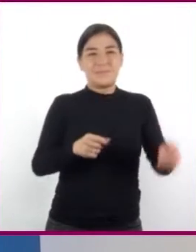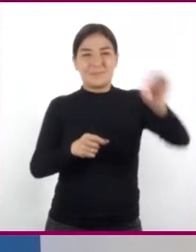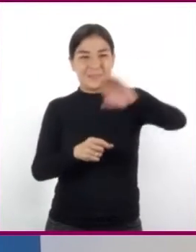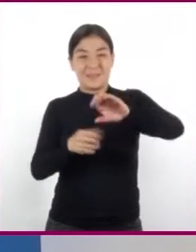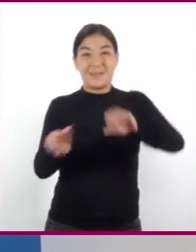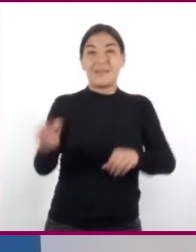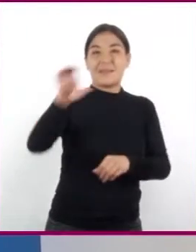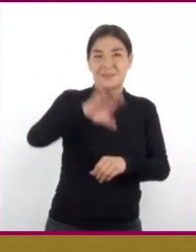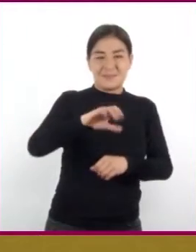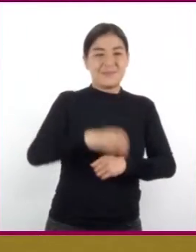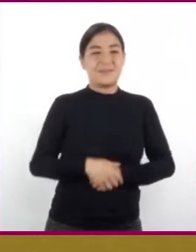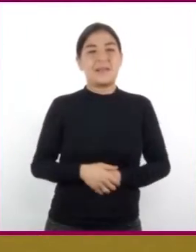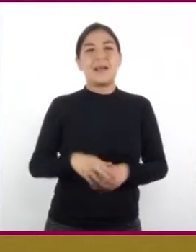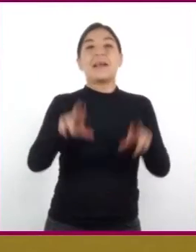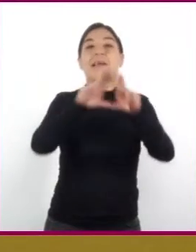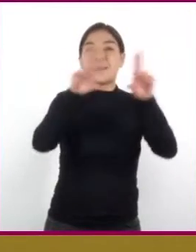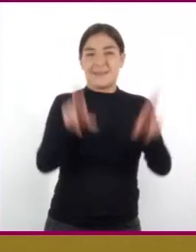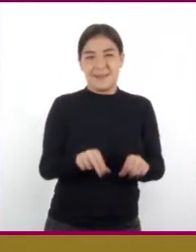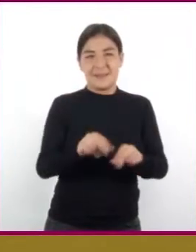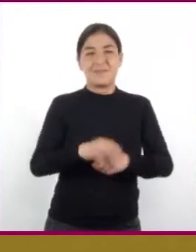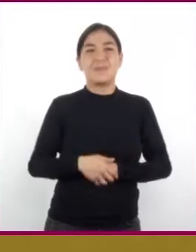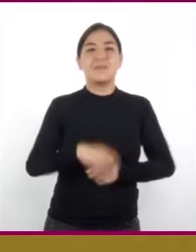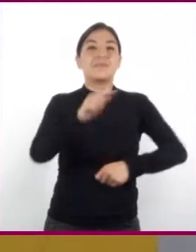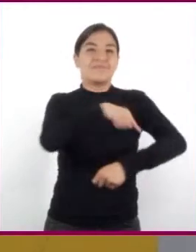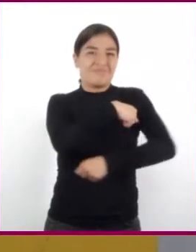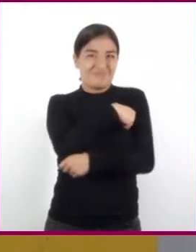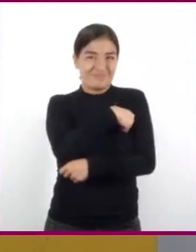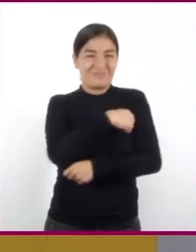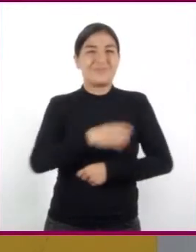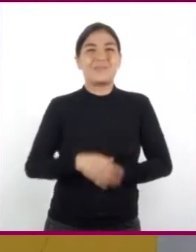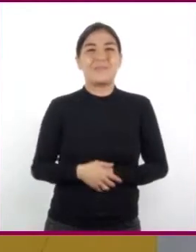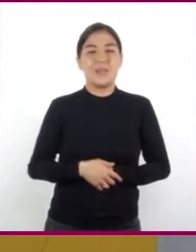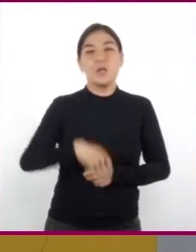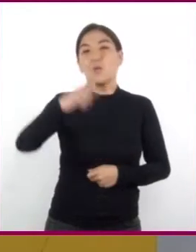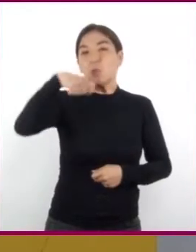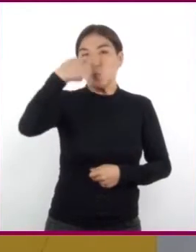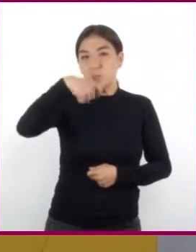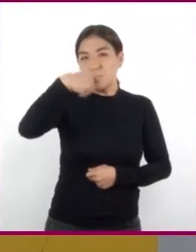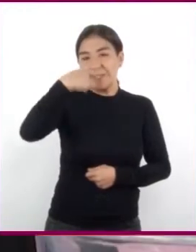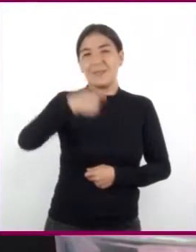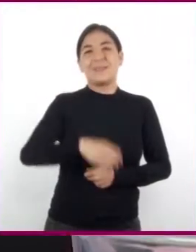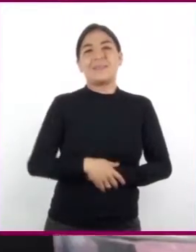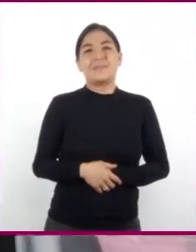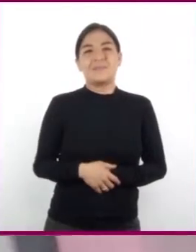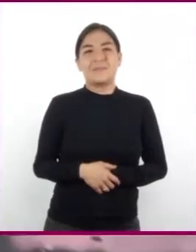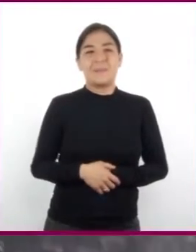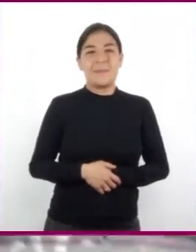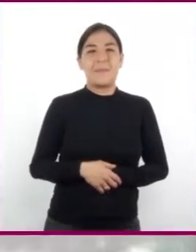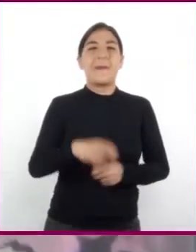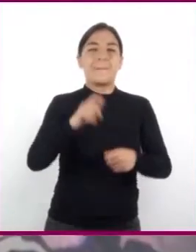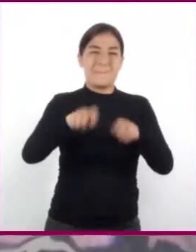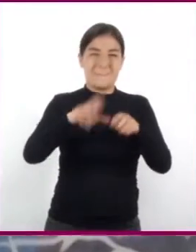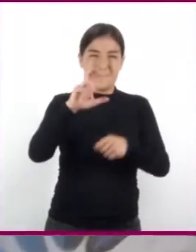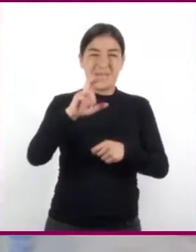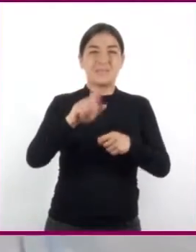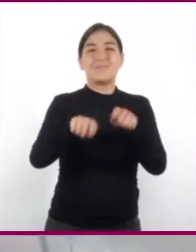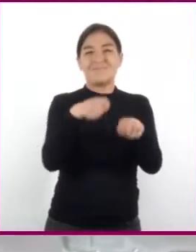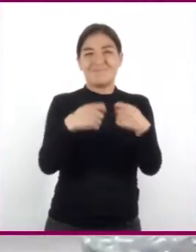Hielos, un termómetro, una cuchara y un vaso de unicel.